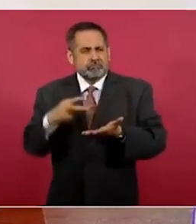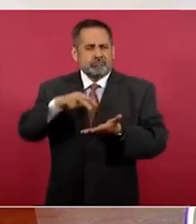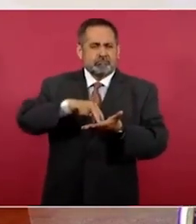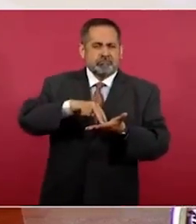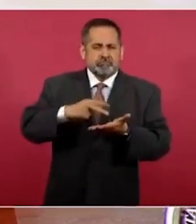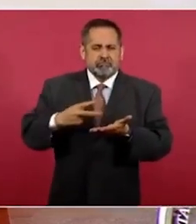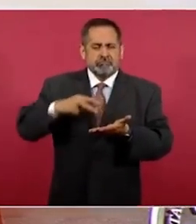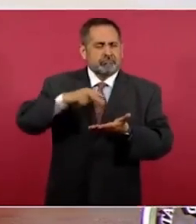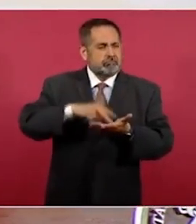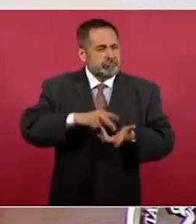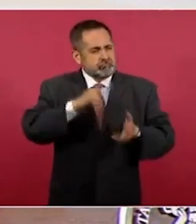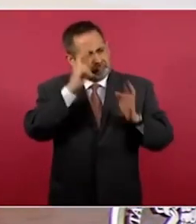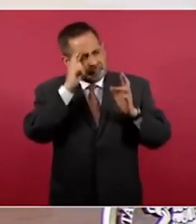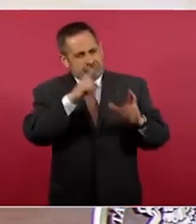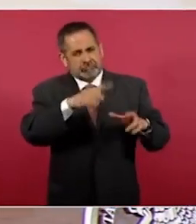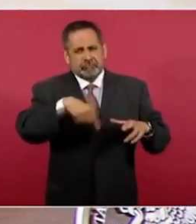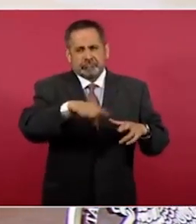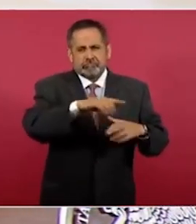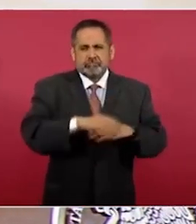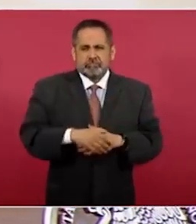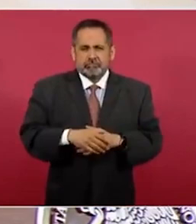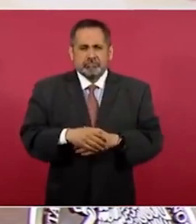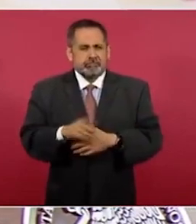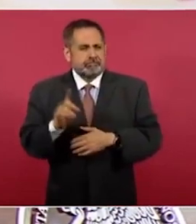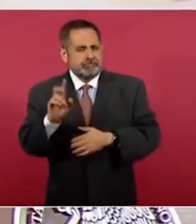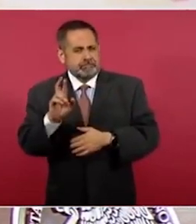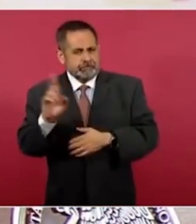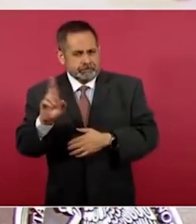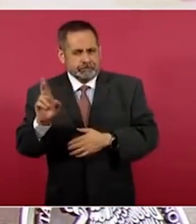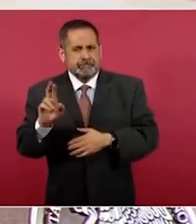de los dos partidos,